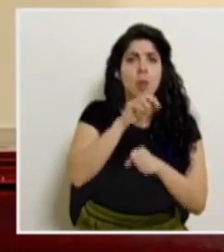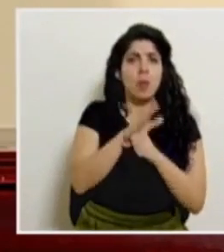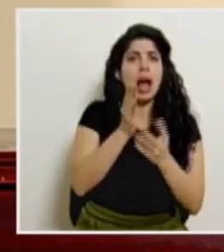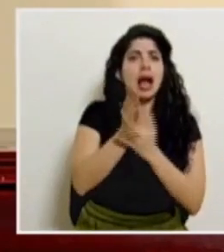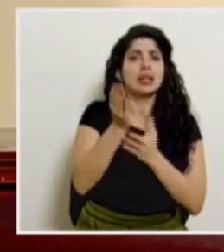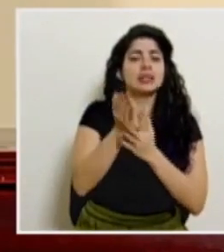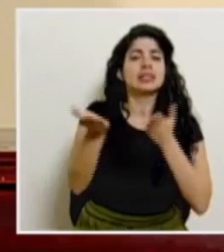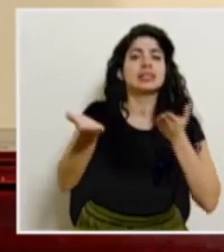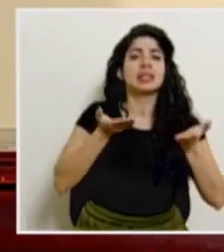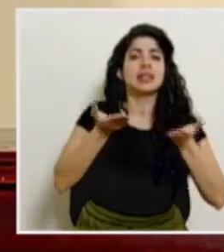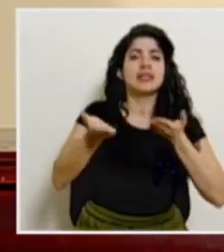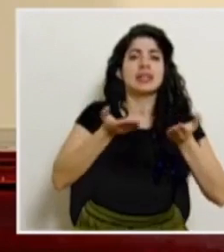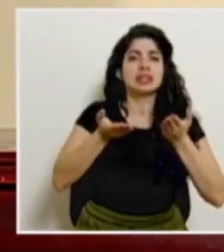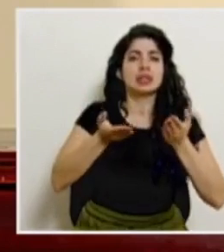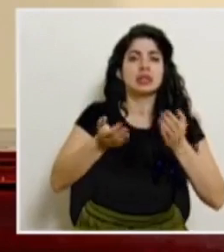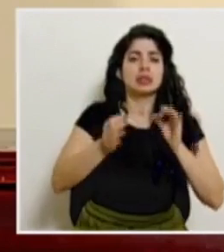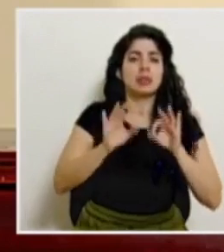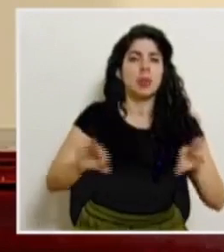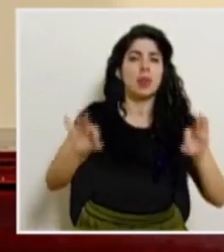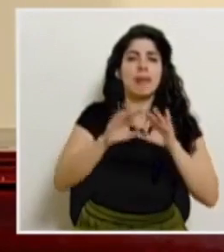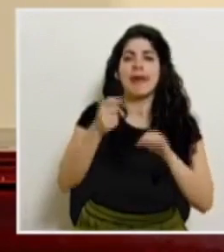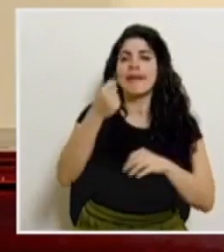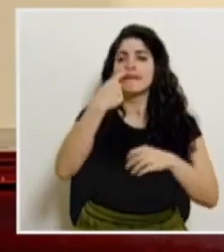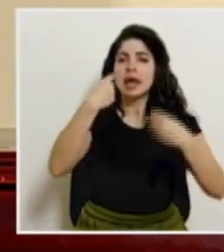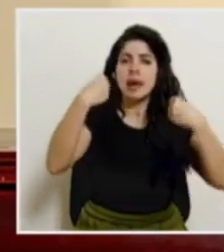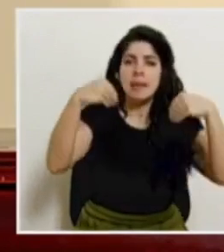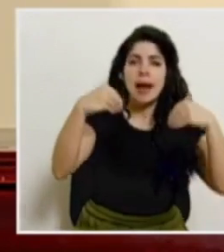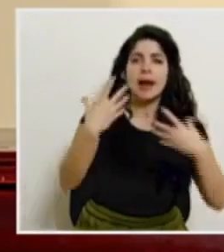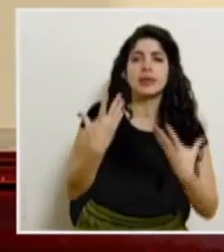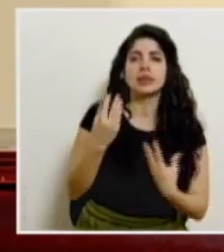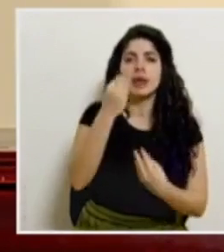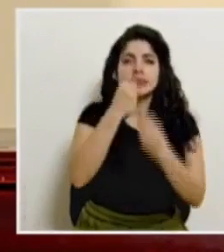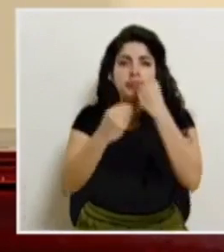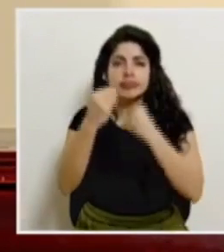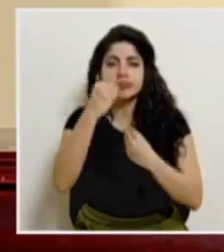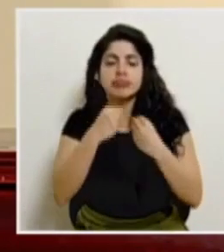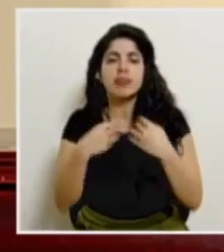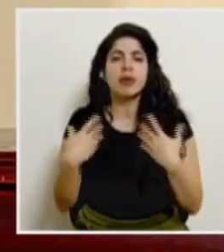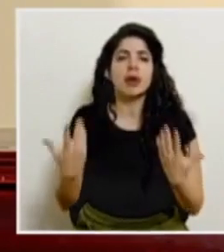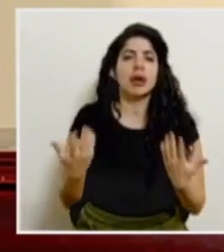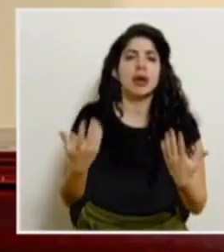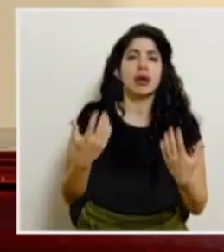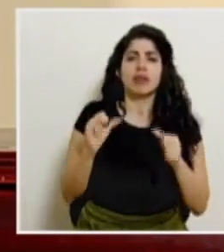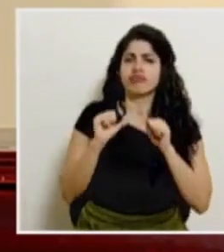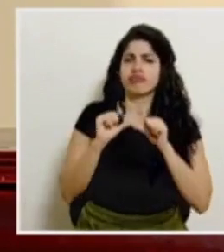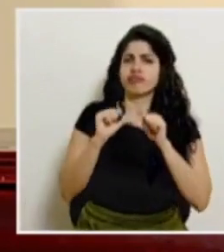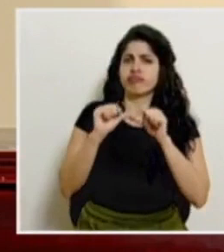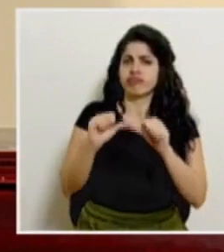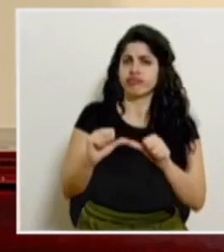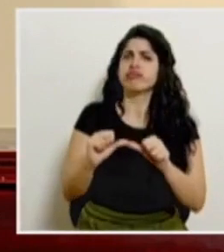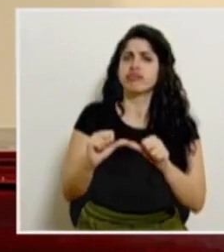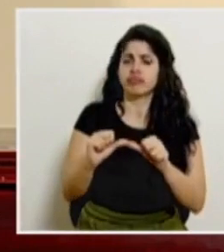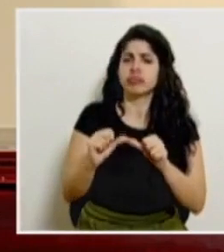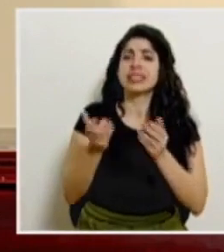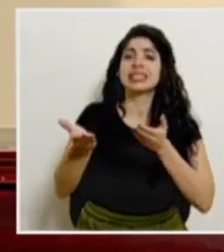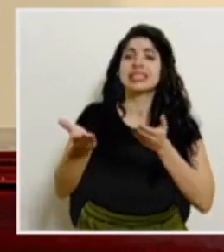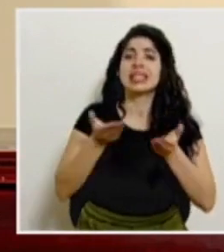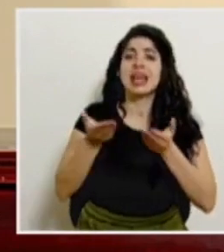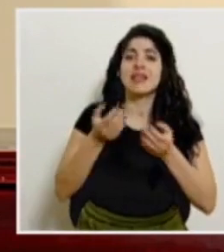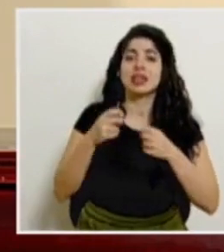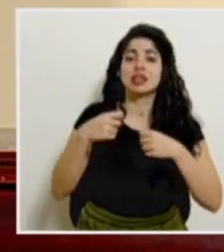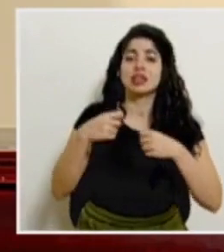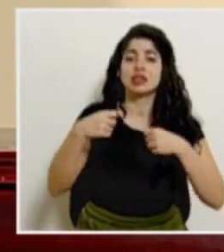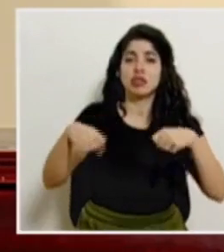a servicios esenciales farmacia alimentación se ha mantenido la posibilidad del servicio